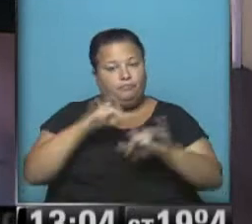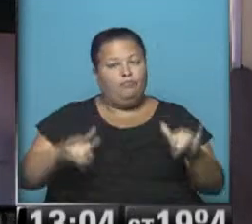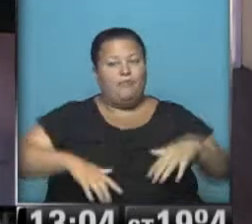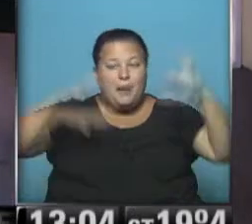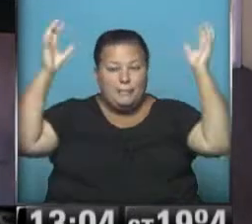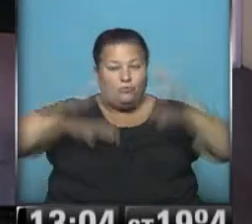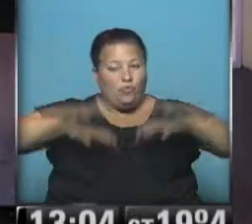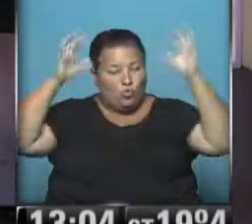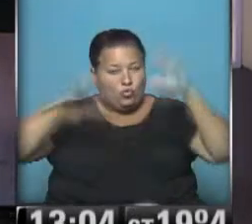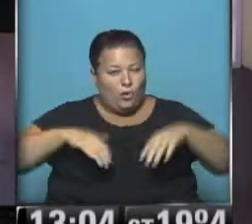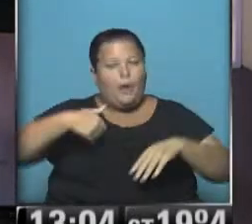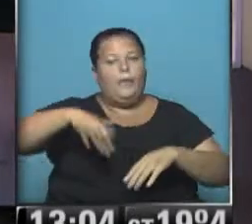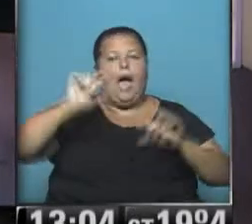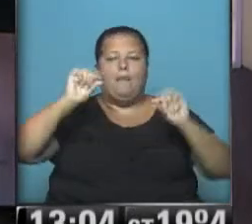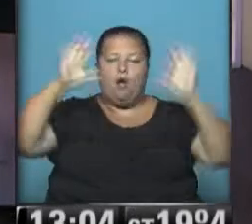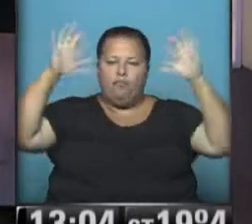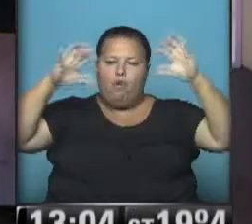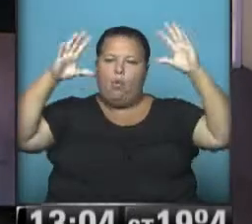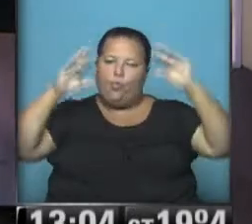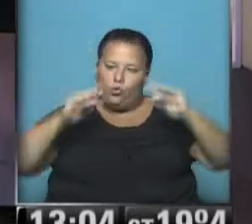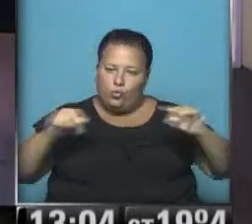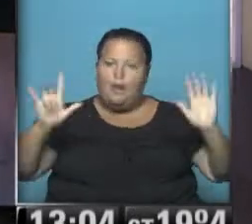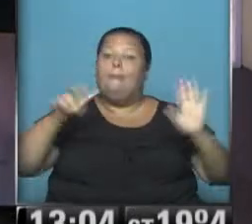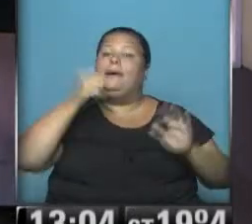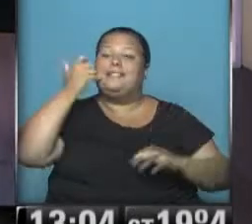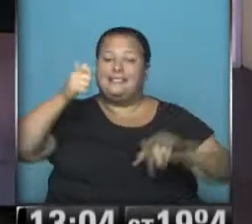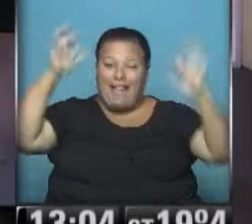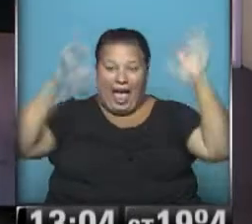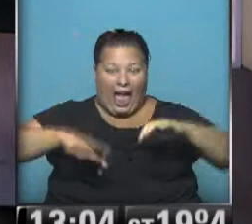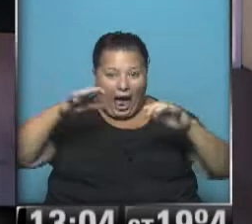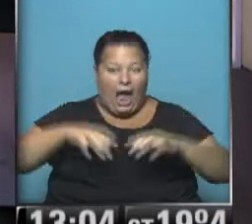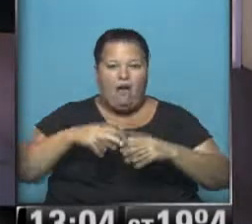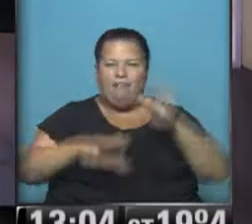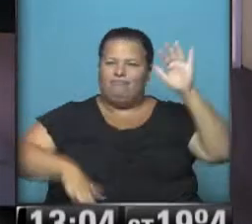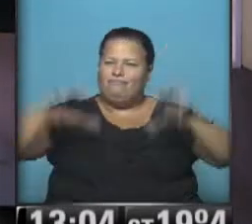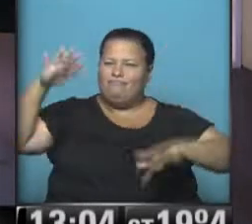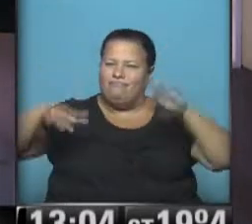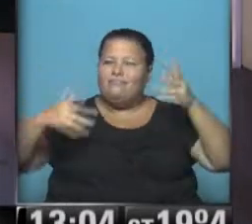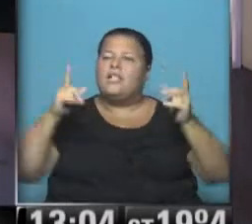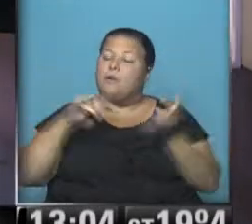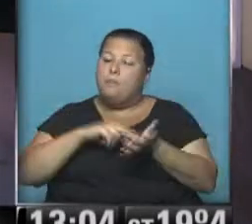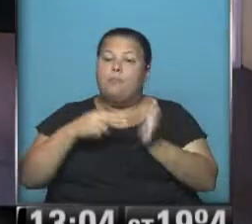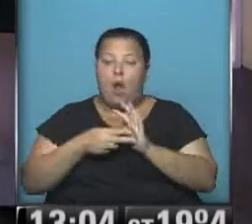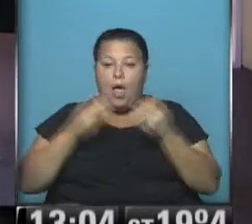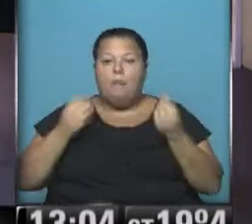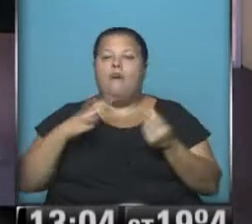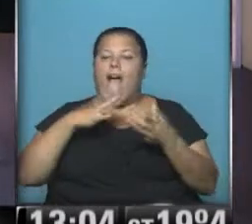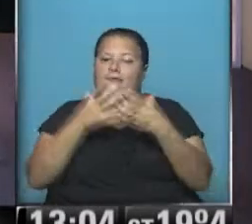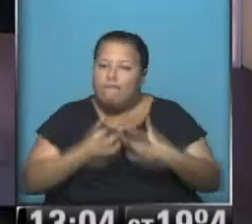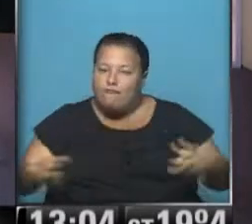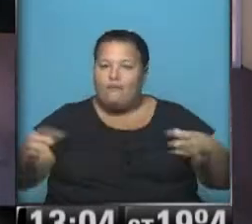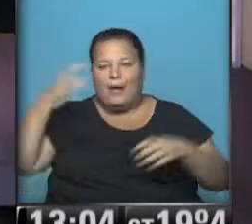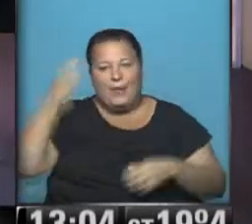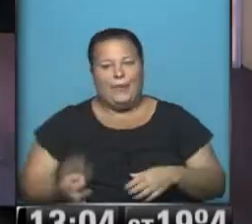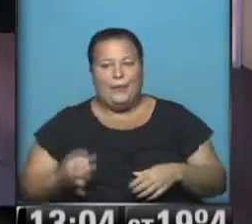intensidad de la lluvia va a ir disminuyendo, pero el agua que cayó muy despareja es un problema porque no drena de la